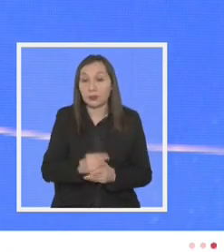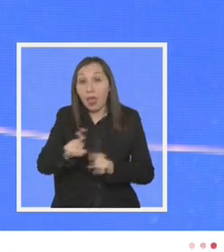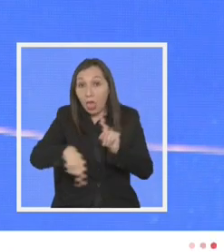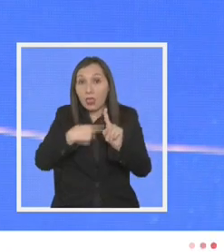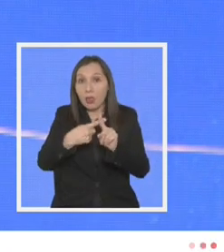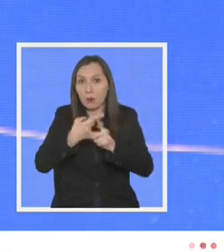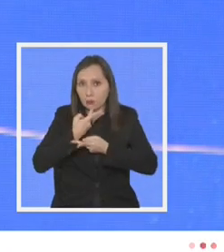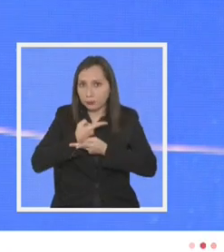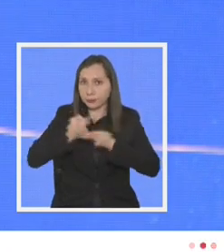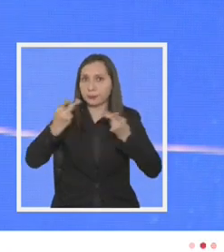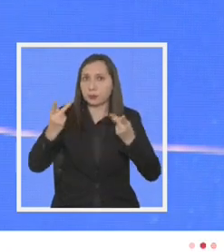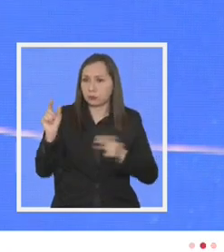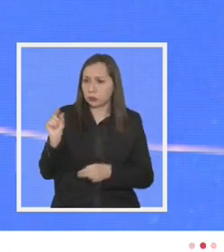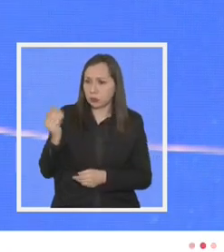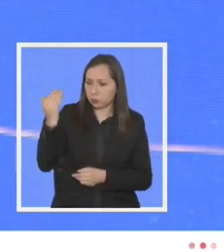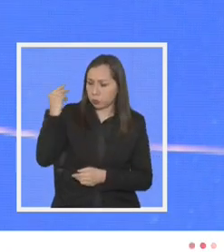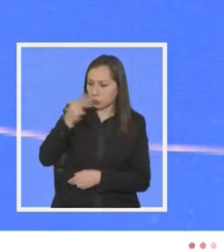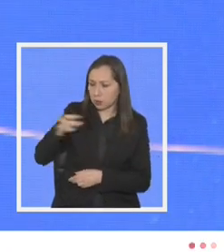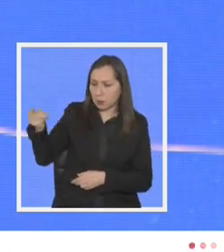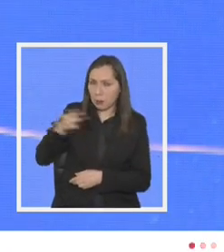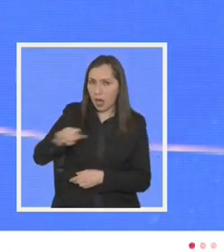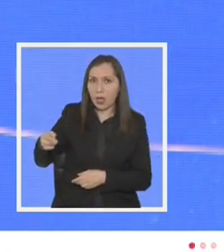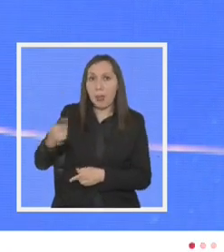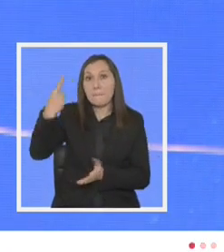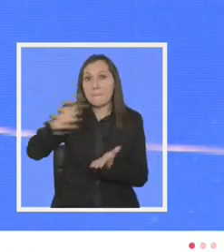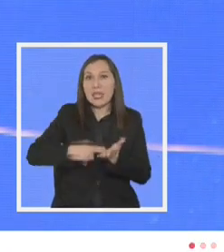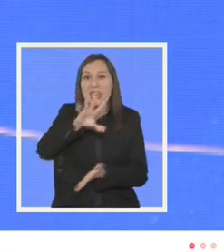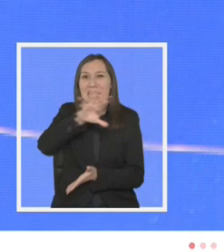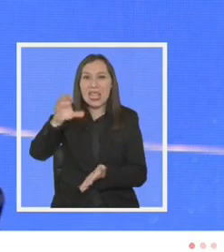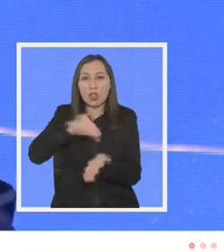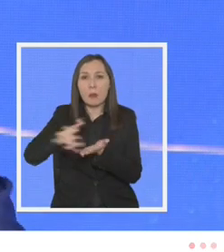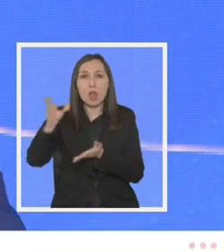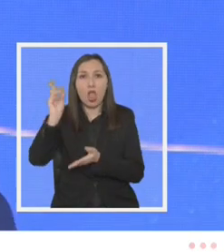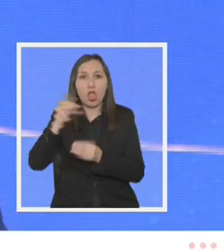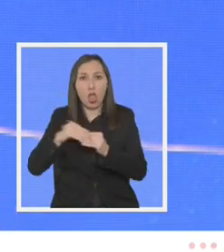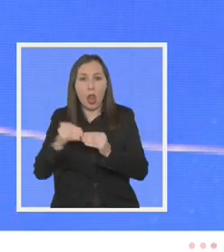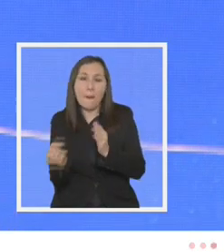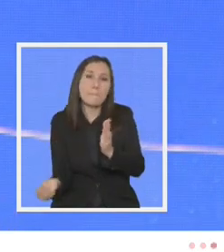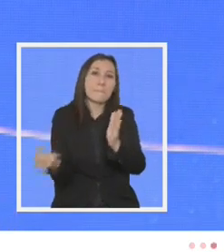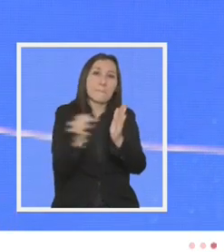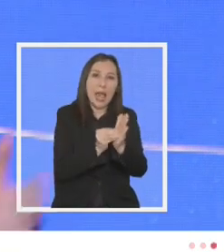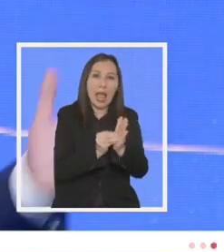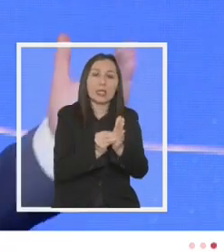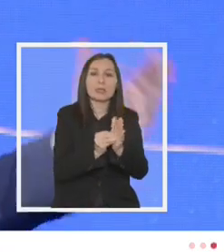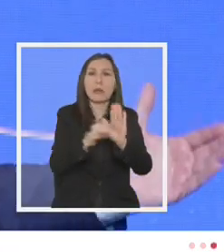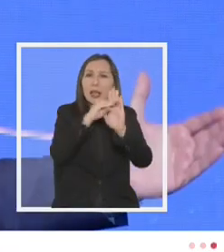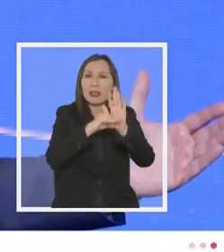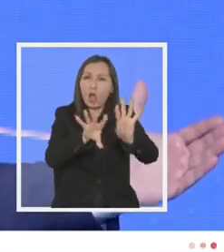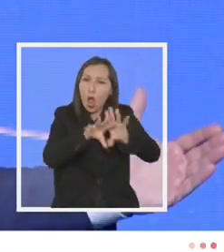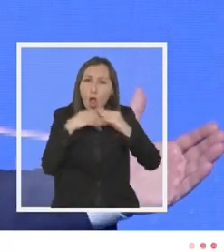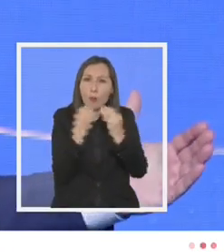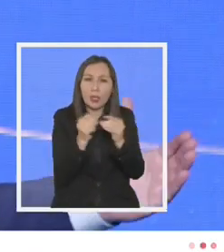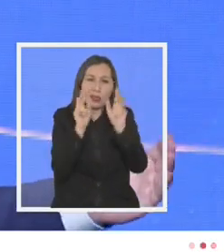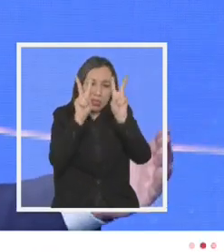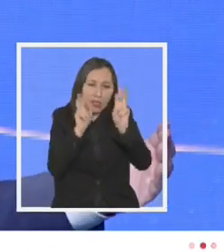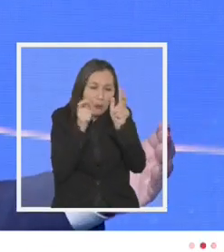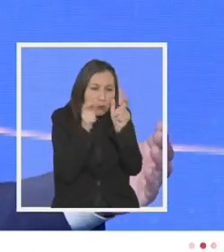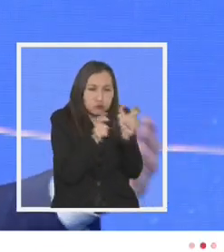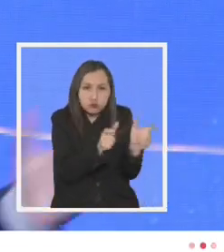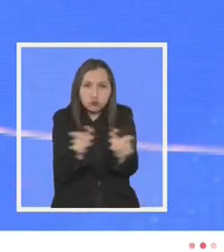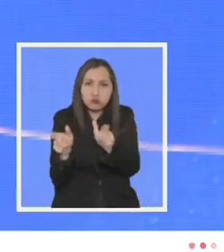anunciamos hace pocas semanas la inyección de 1.500 millones de dólares adicionales para una agenda integral en seguridad